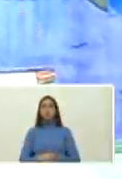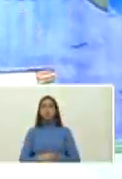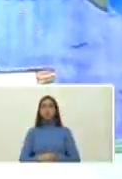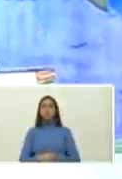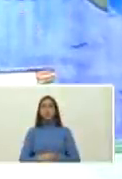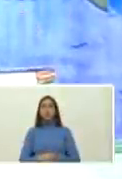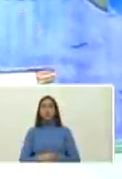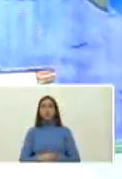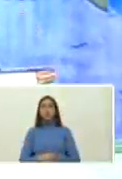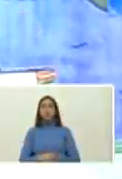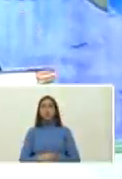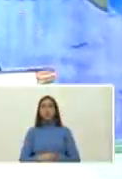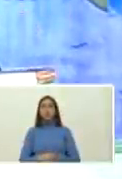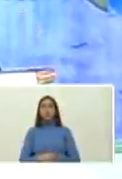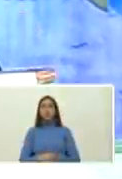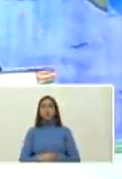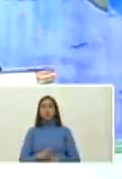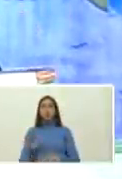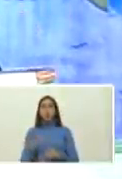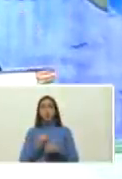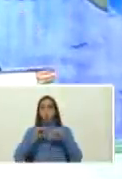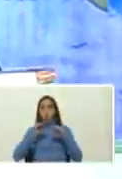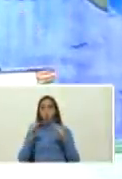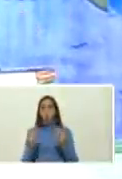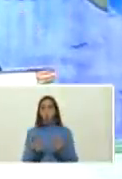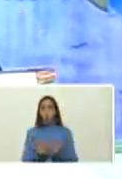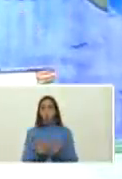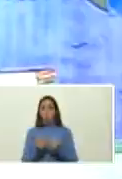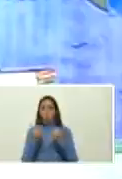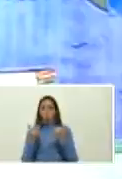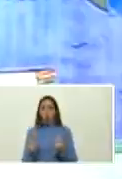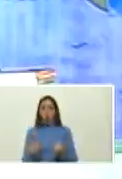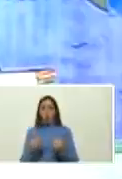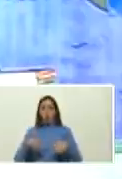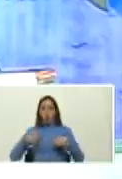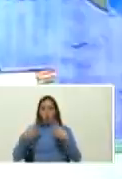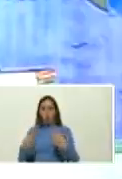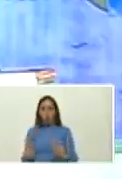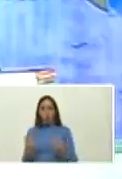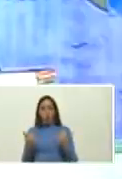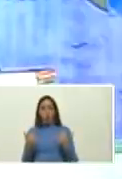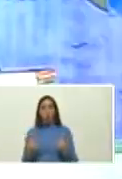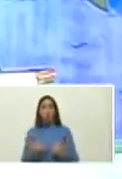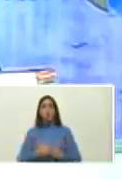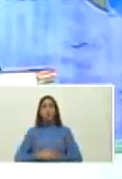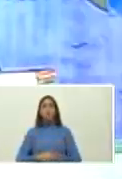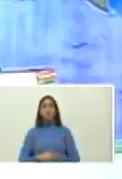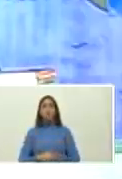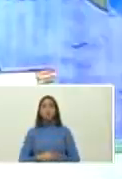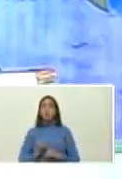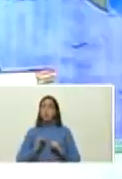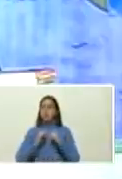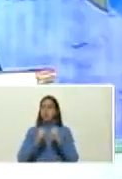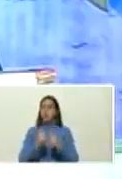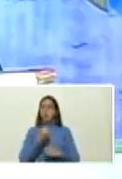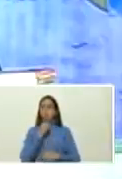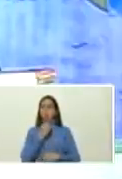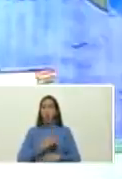que se pueda conseguir en el mundo actual hoy por hoy empezamos muy bien